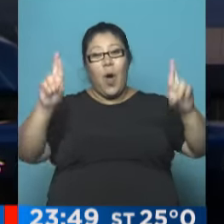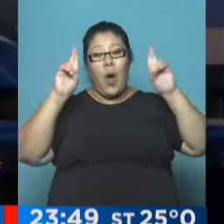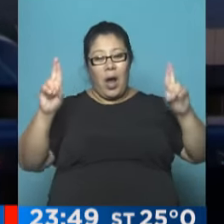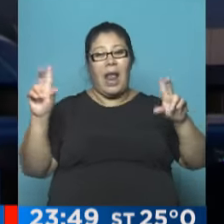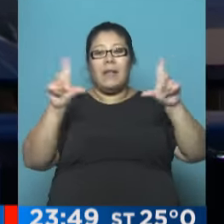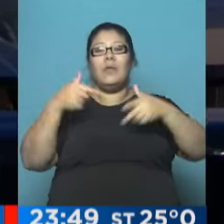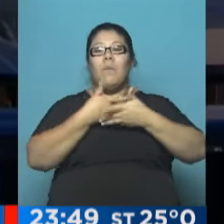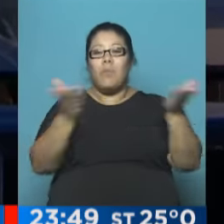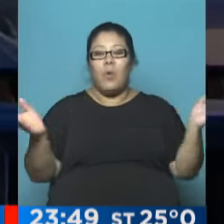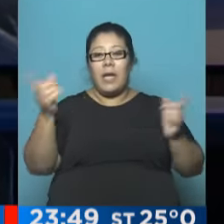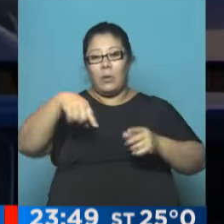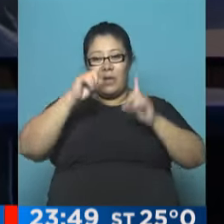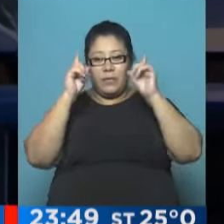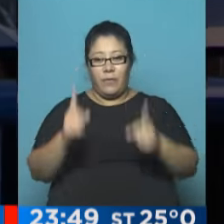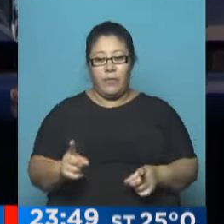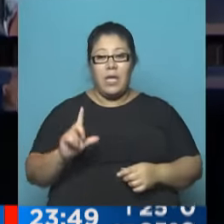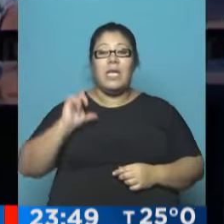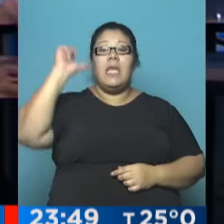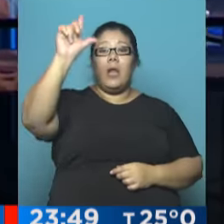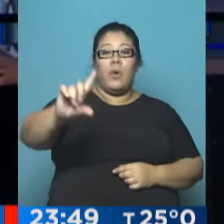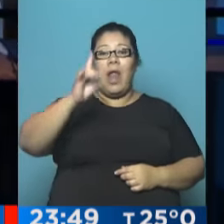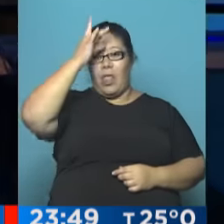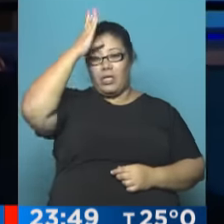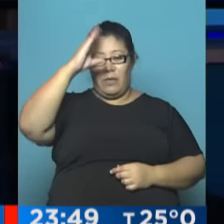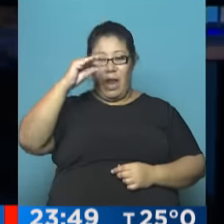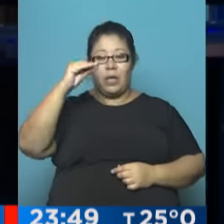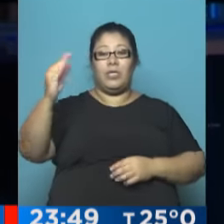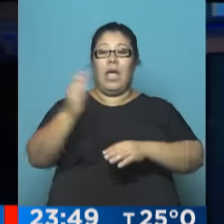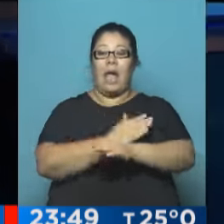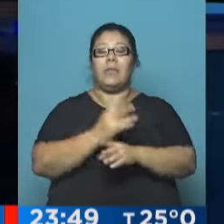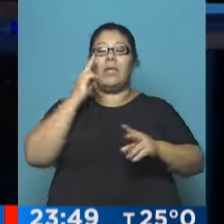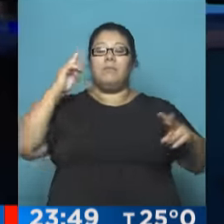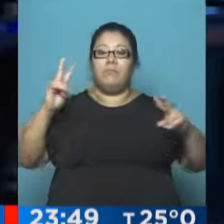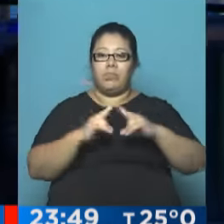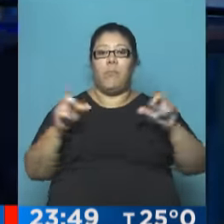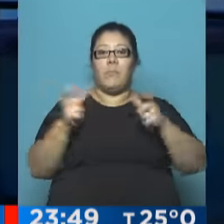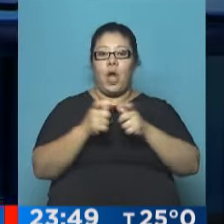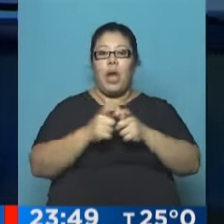la TV Pública, y cerca de la medianoche, lunes, nos reencontramos con más Visión 7 Resume, que estén bien.